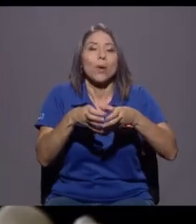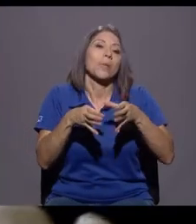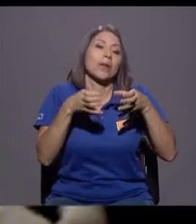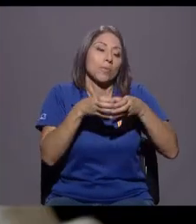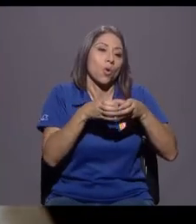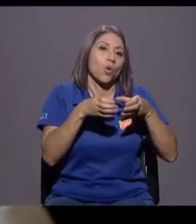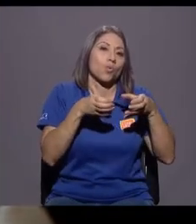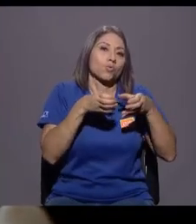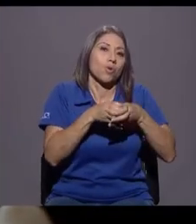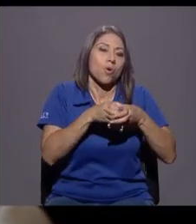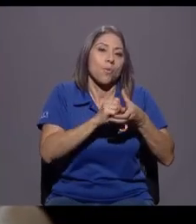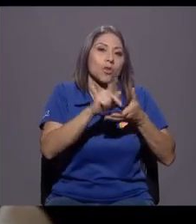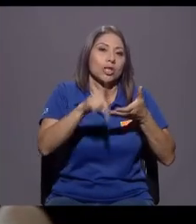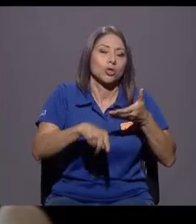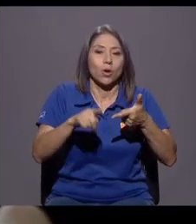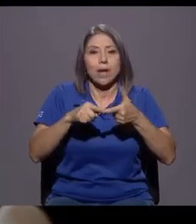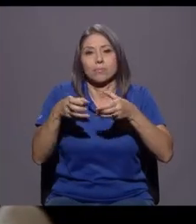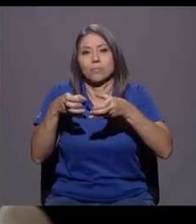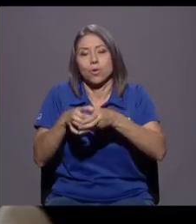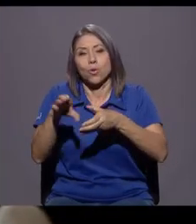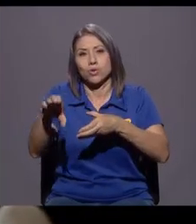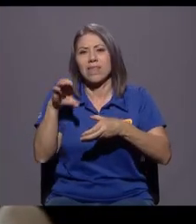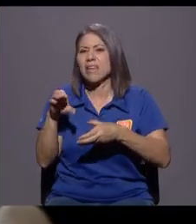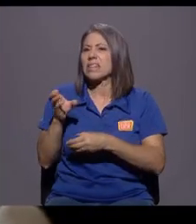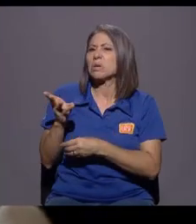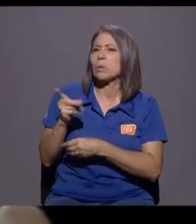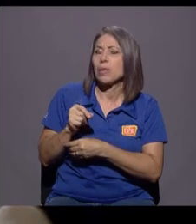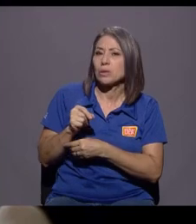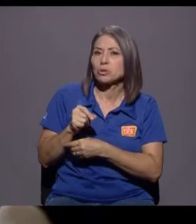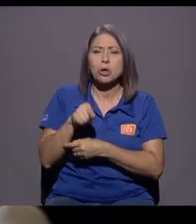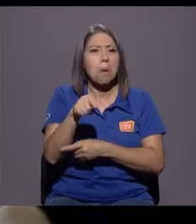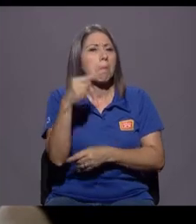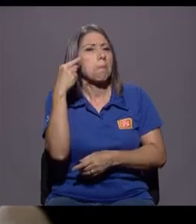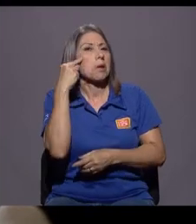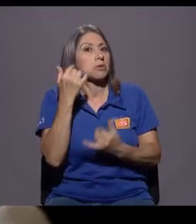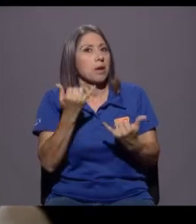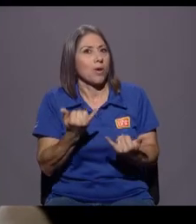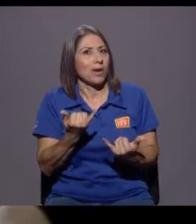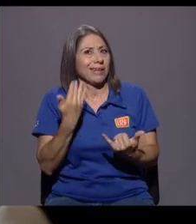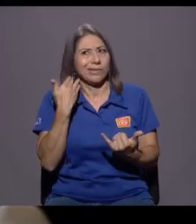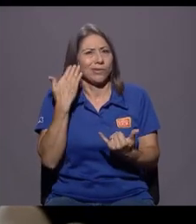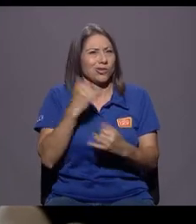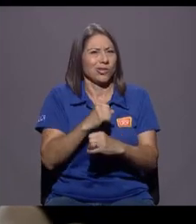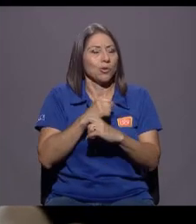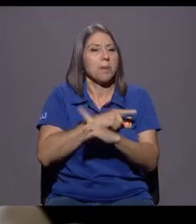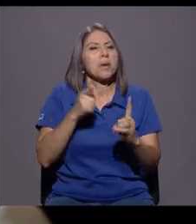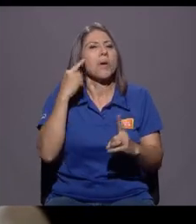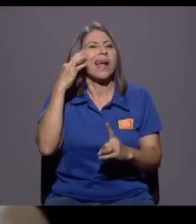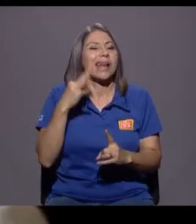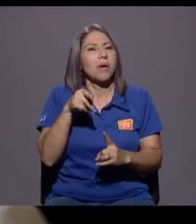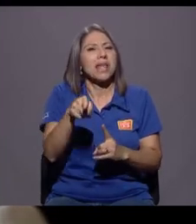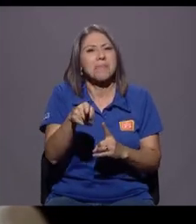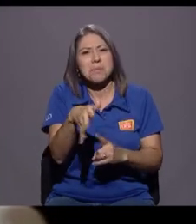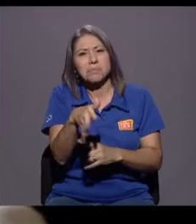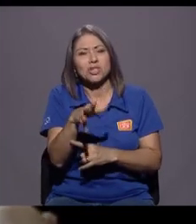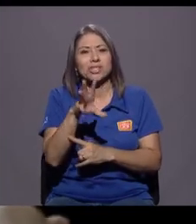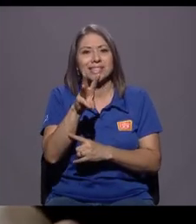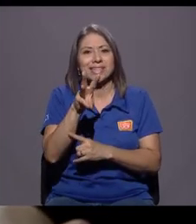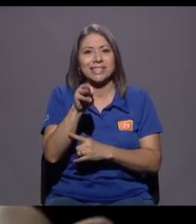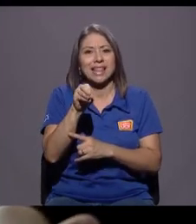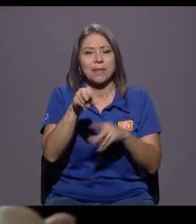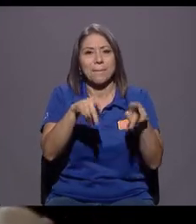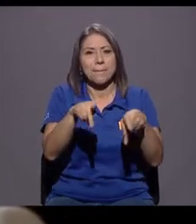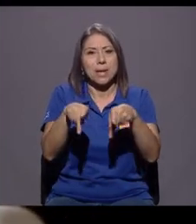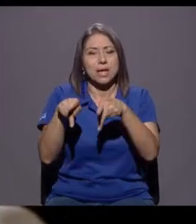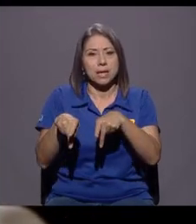enlace Curridabate. ¿Y cuántos? Ahí puede haber unos, calculo yo ahora, porque no estoy segura, de unos 60 personas por ahí. Y